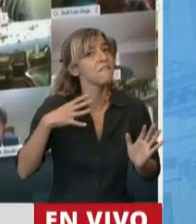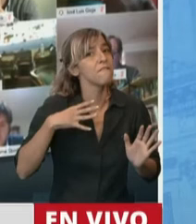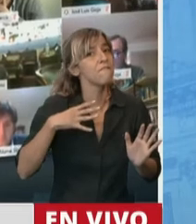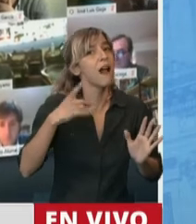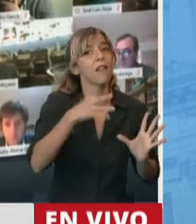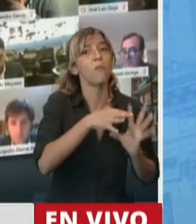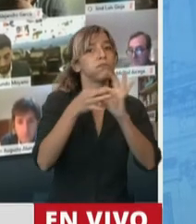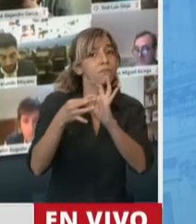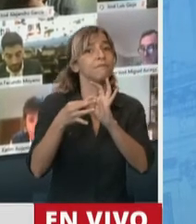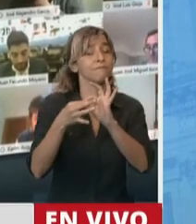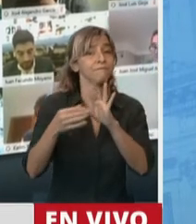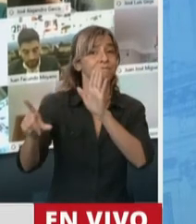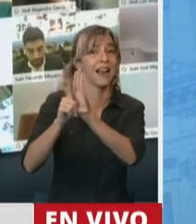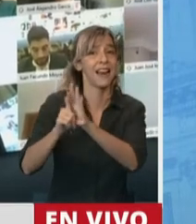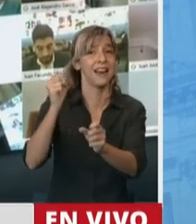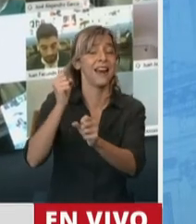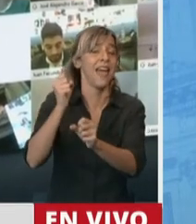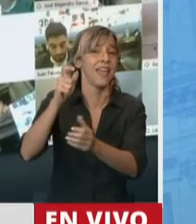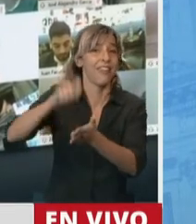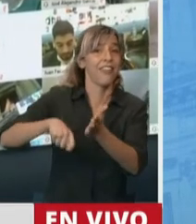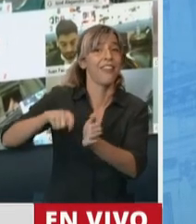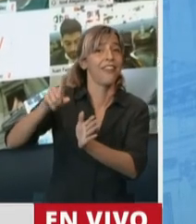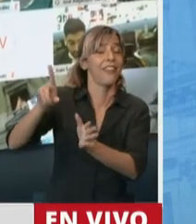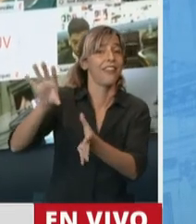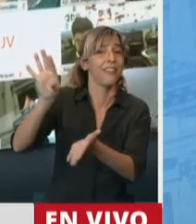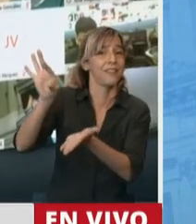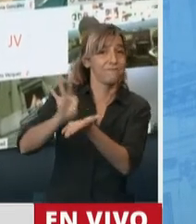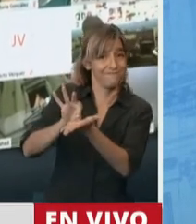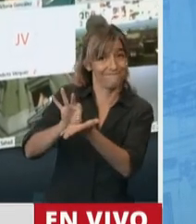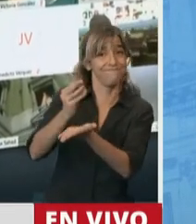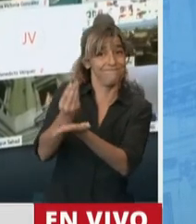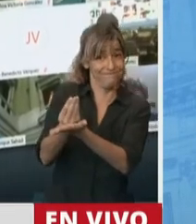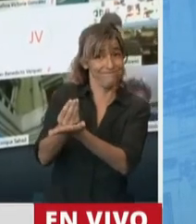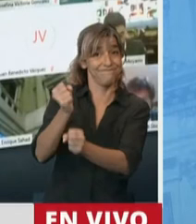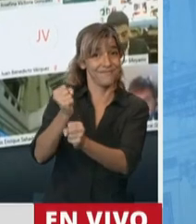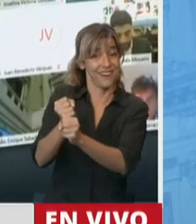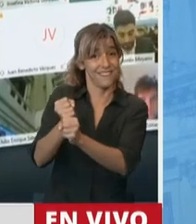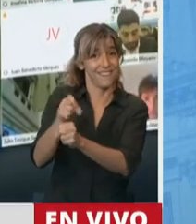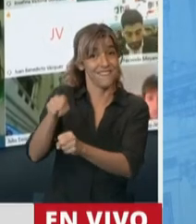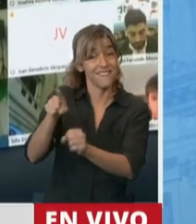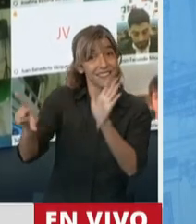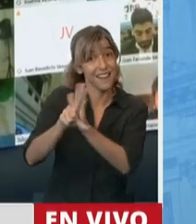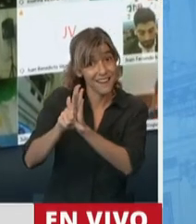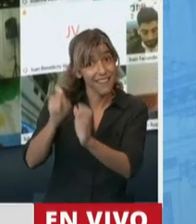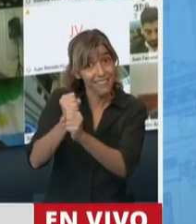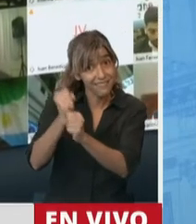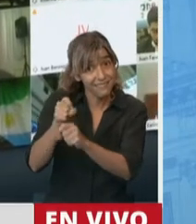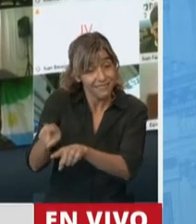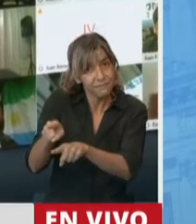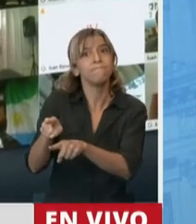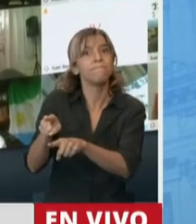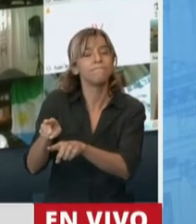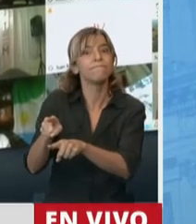contrato de trabajo. Nos puede gustar más o nos puede gustar menos, pero es el marco dentro del cual los